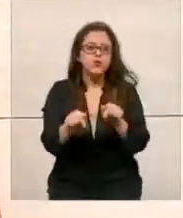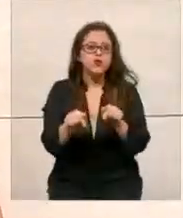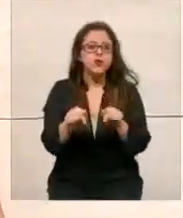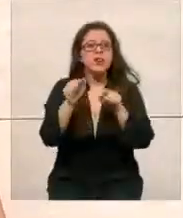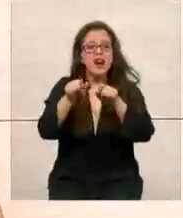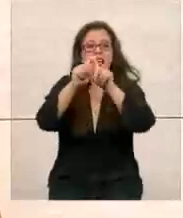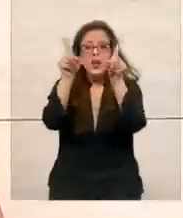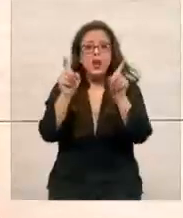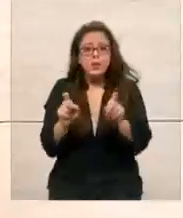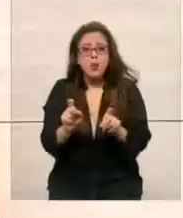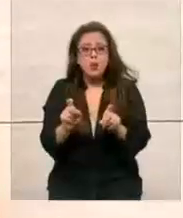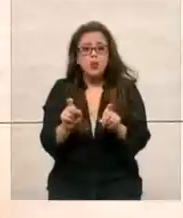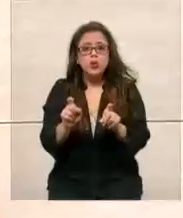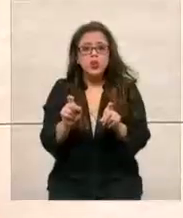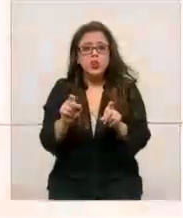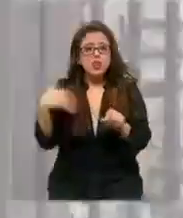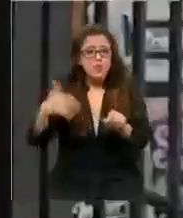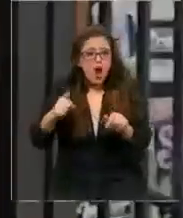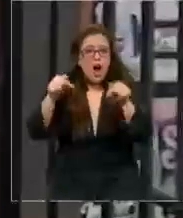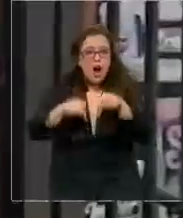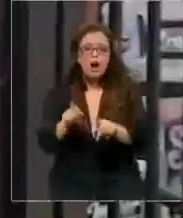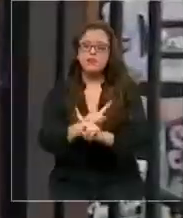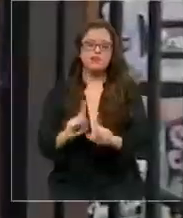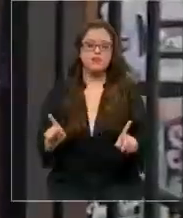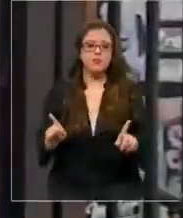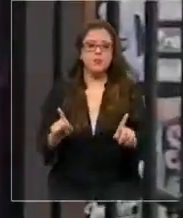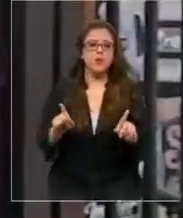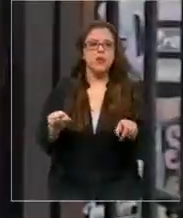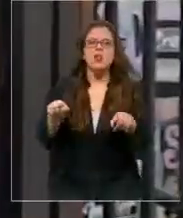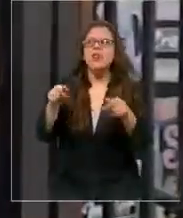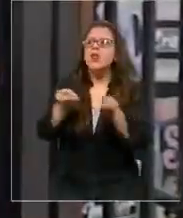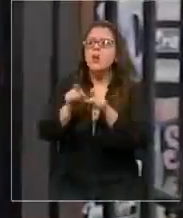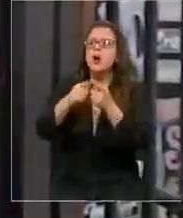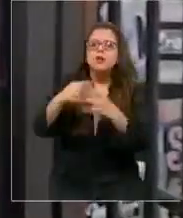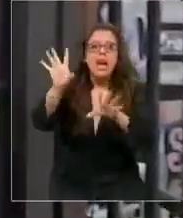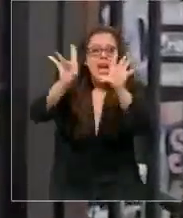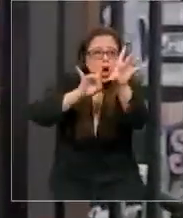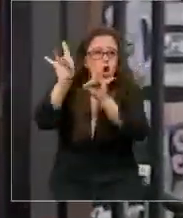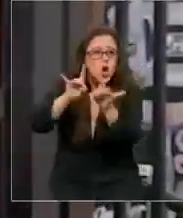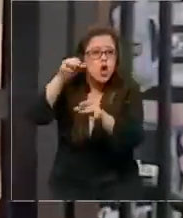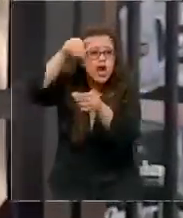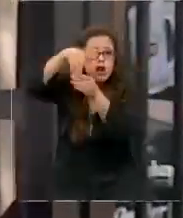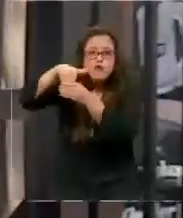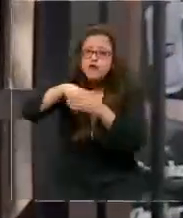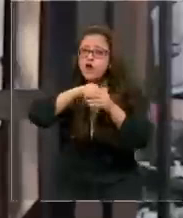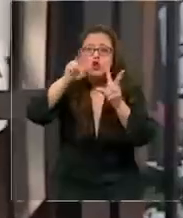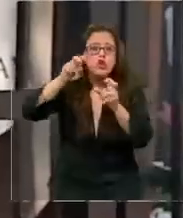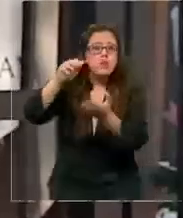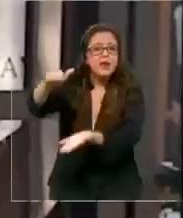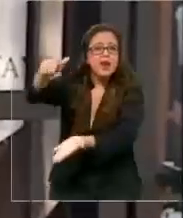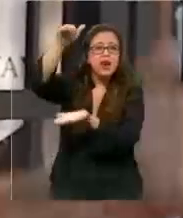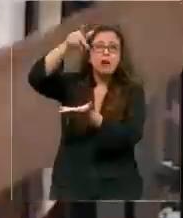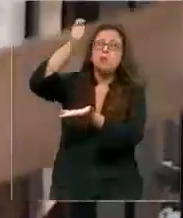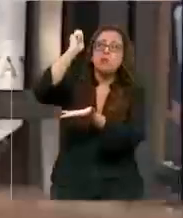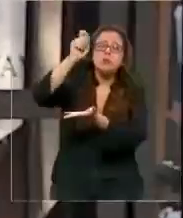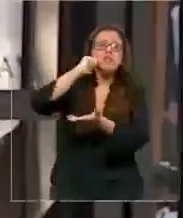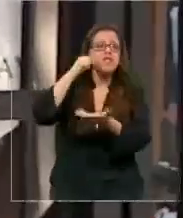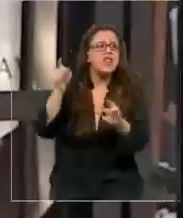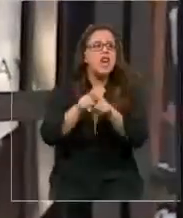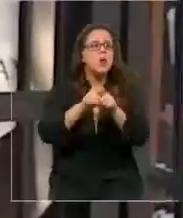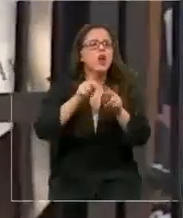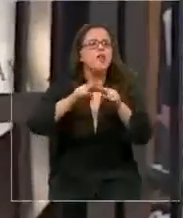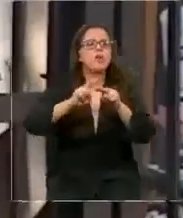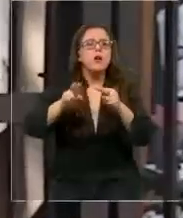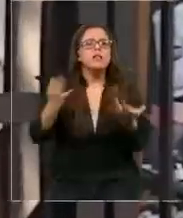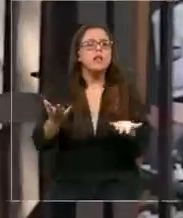hoy día no tiene mucha trascendencia. Poner estatuas plebiscitadas significa que vamos a plebiscitar la Plaza Italia, la Fuente